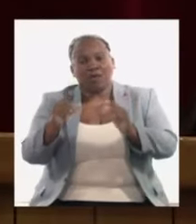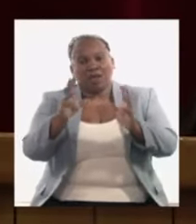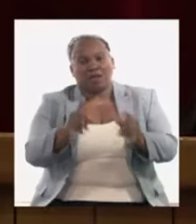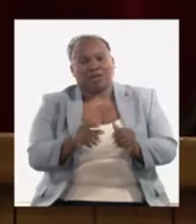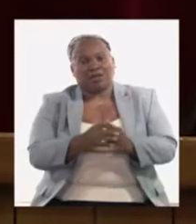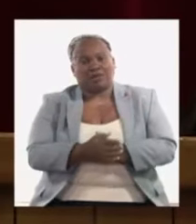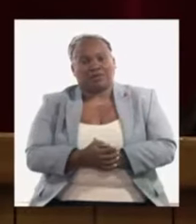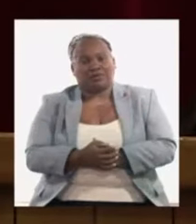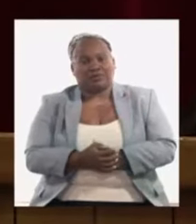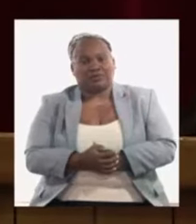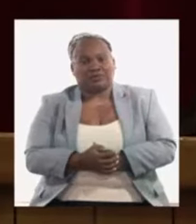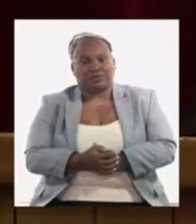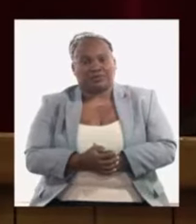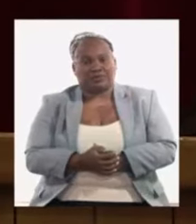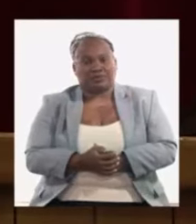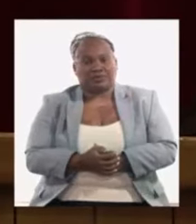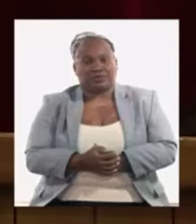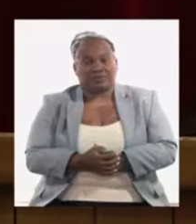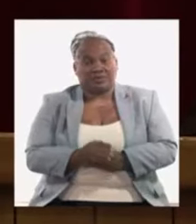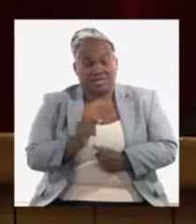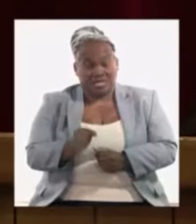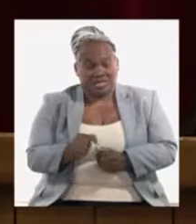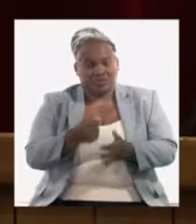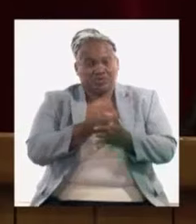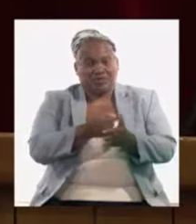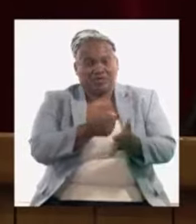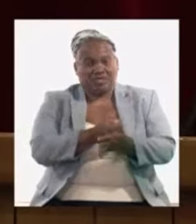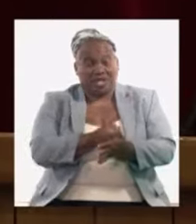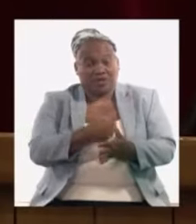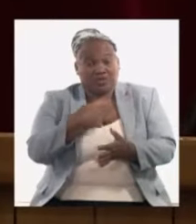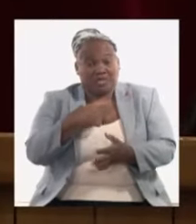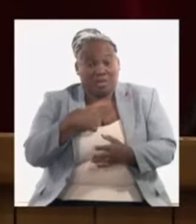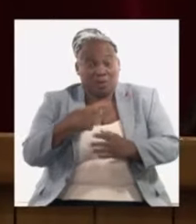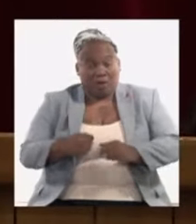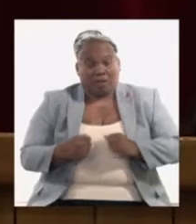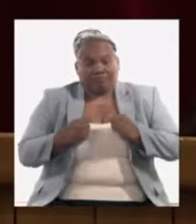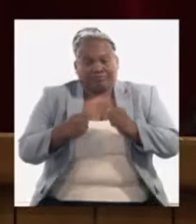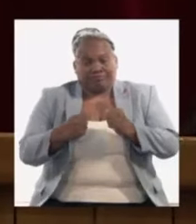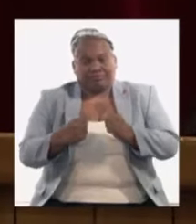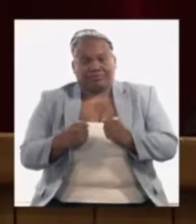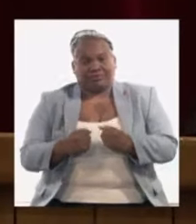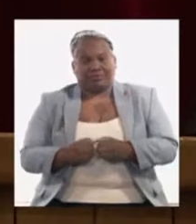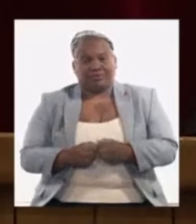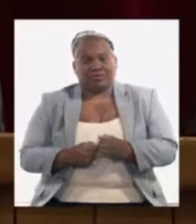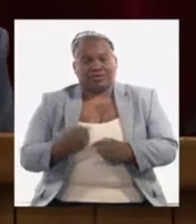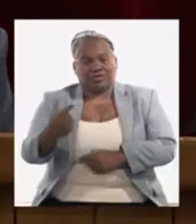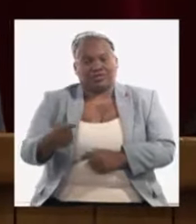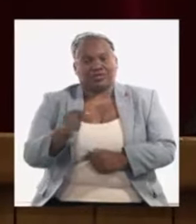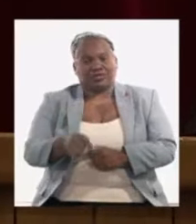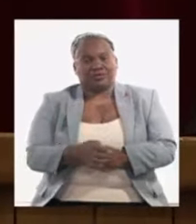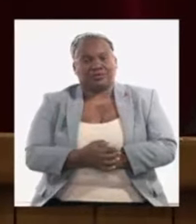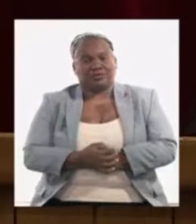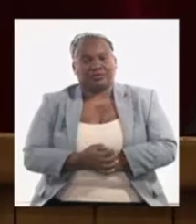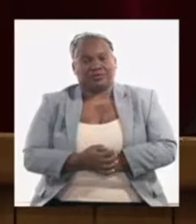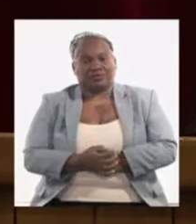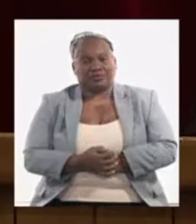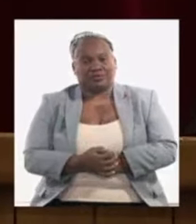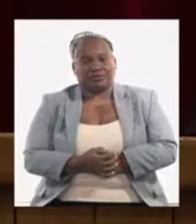hay que tener claros los números eso es lo que estamos enfrentando y tenemos que sobreponernos a eso tenemos que sobreponernos a eso